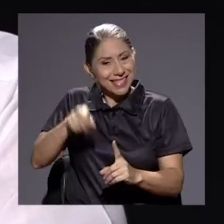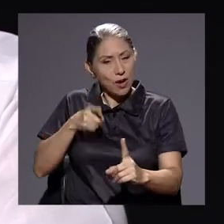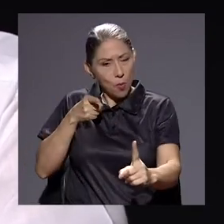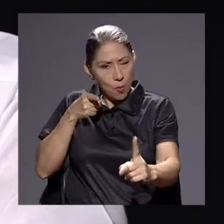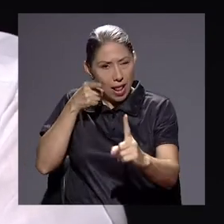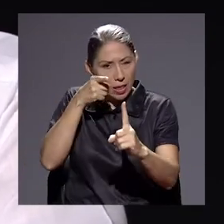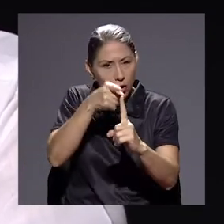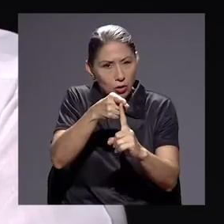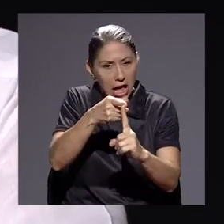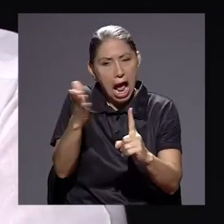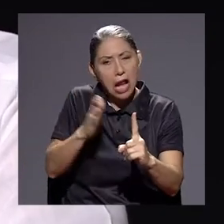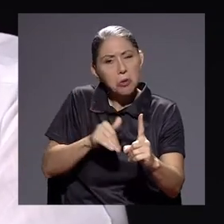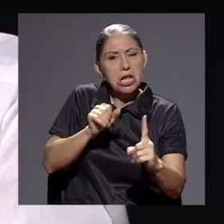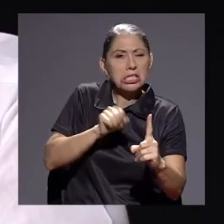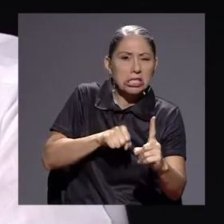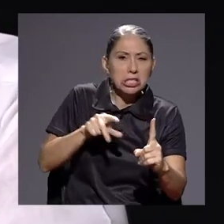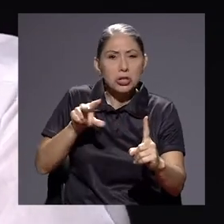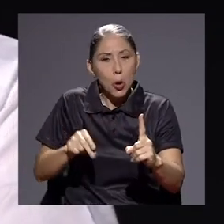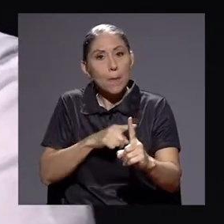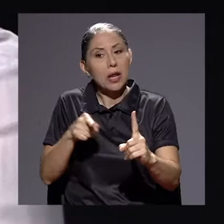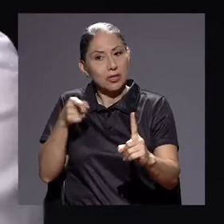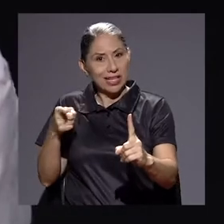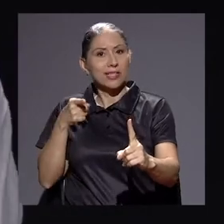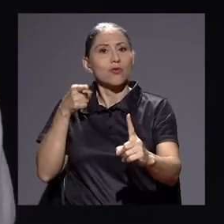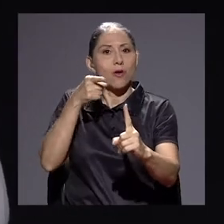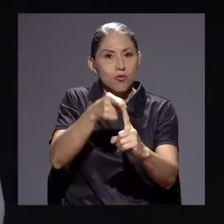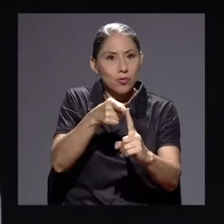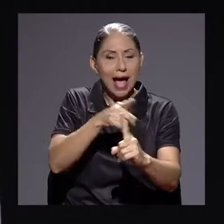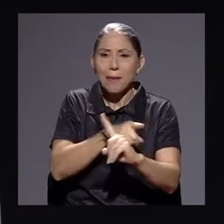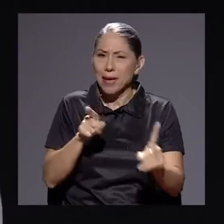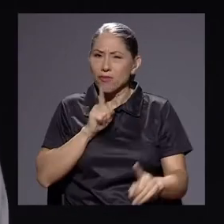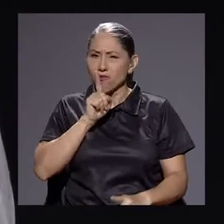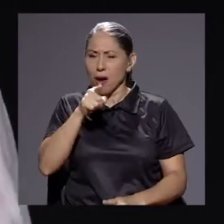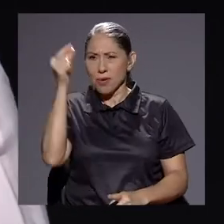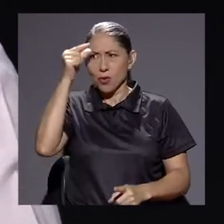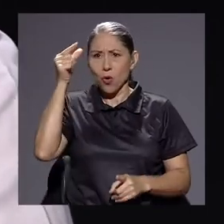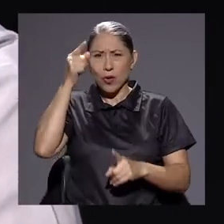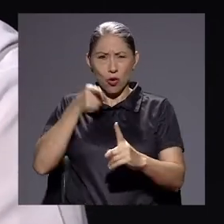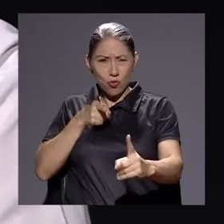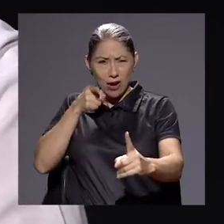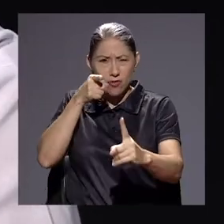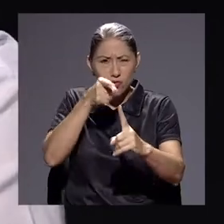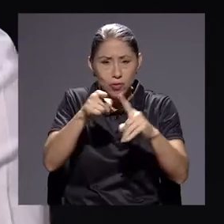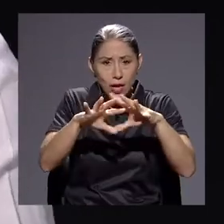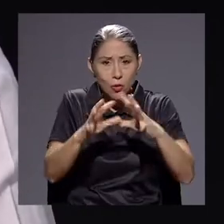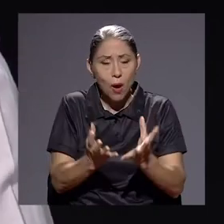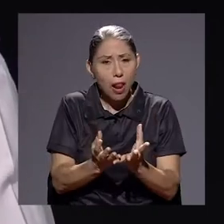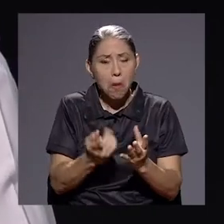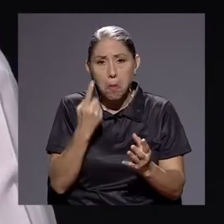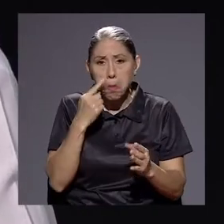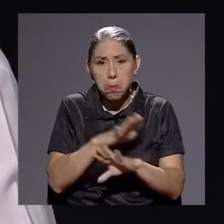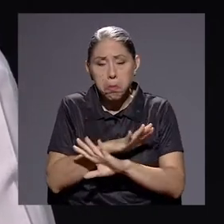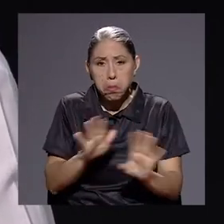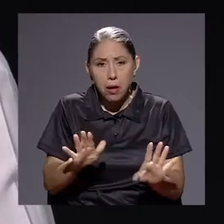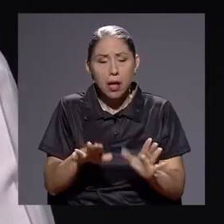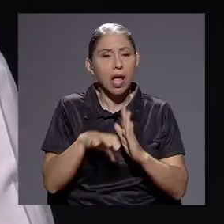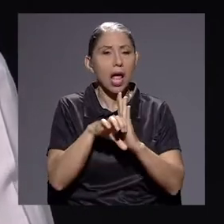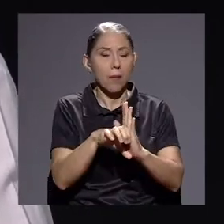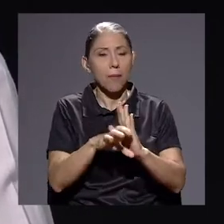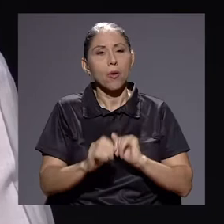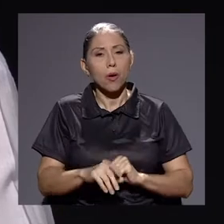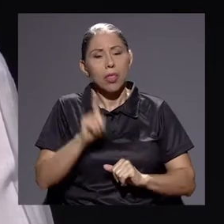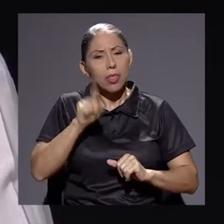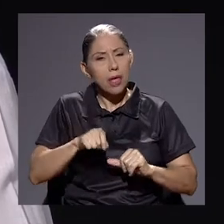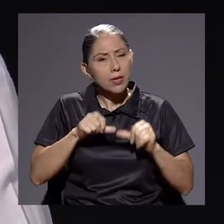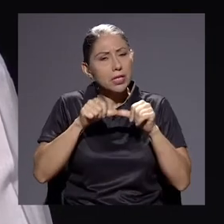cosas que sí, otras que no, pero esa sí es una ruta. Pero una ruta global del gobierno no la vemos. Por ejemplo, hay